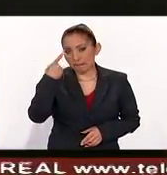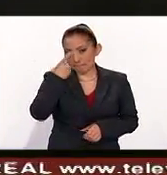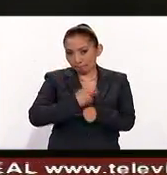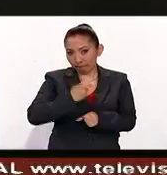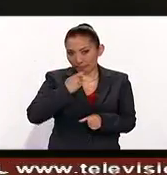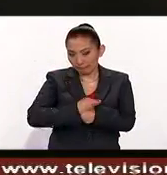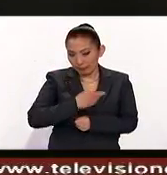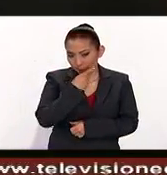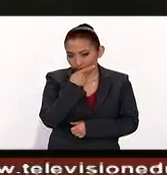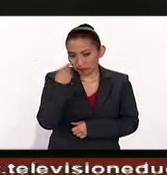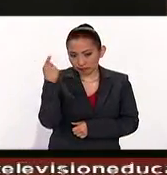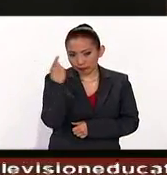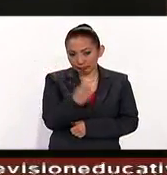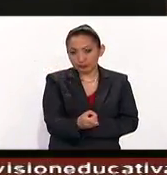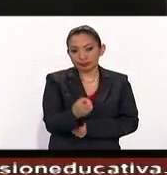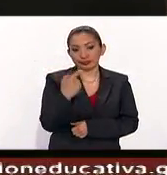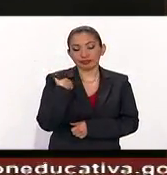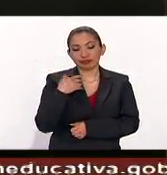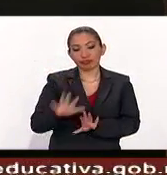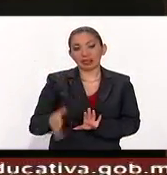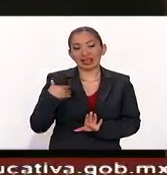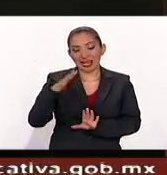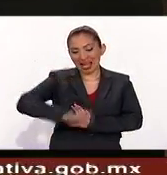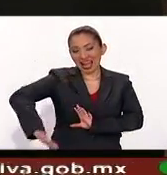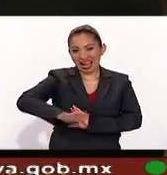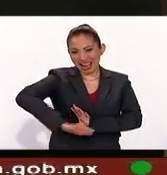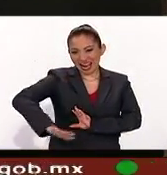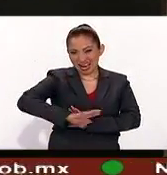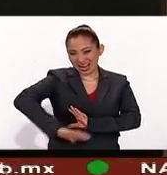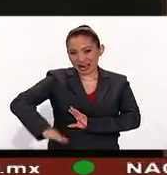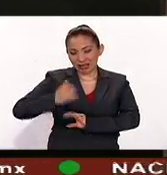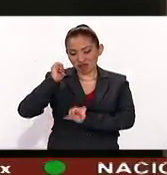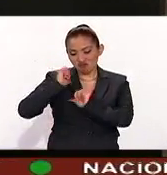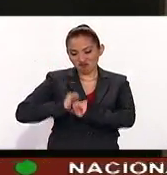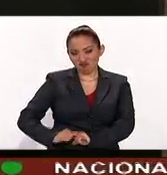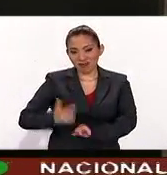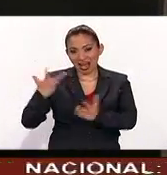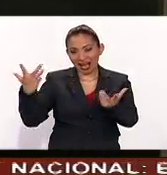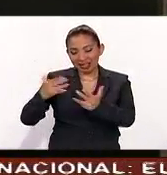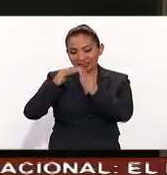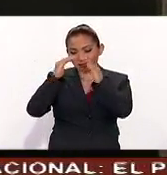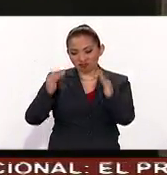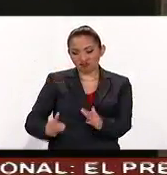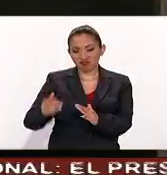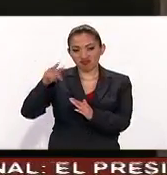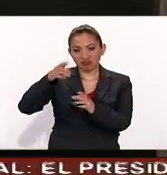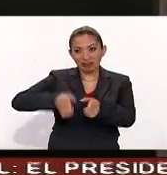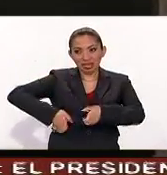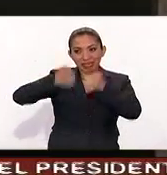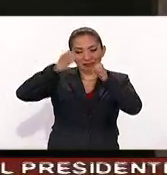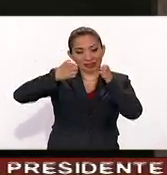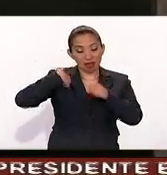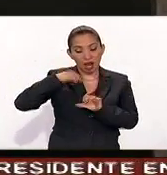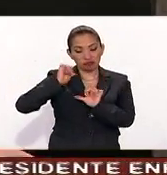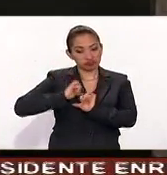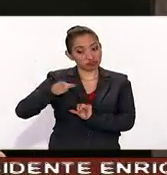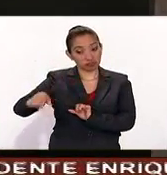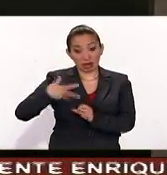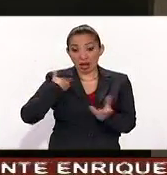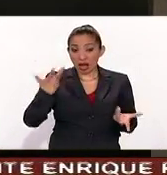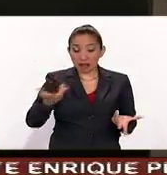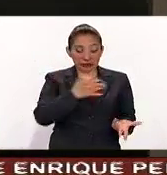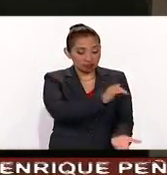diría que el asesor inmobiliario y el agente inmobiliario es el encargado de manejar el